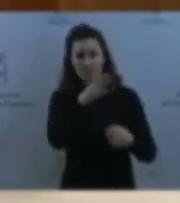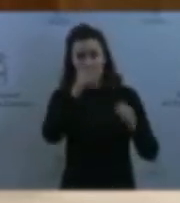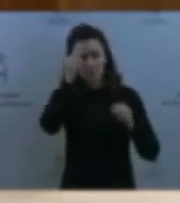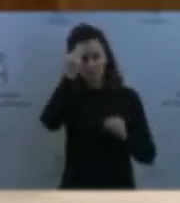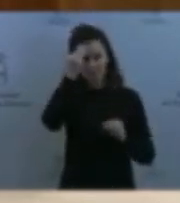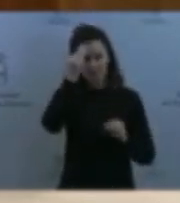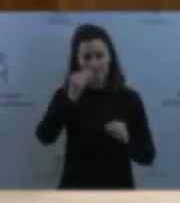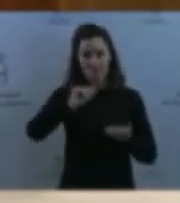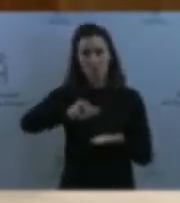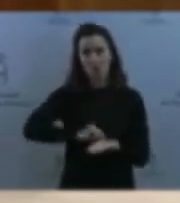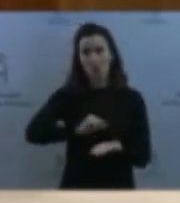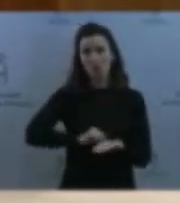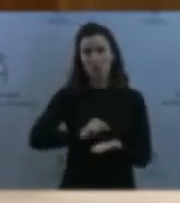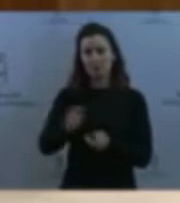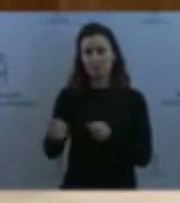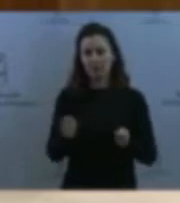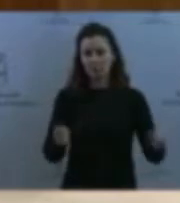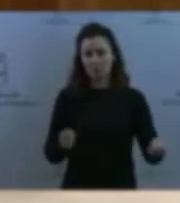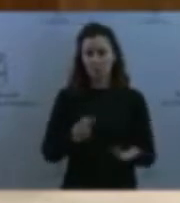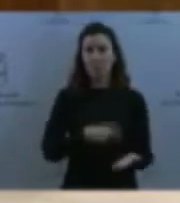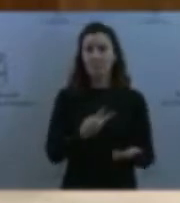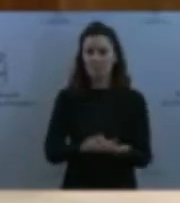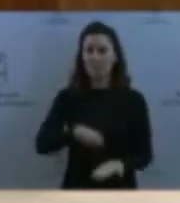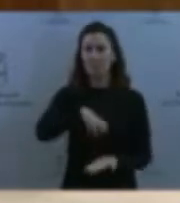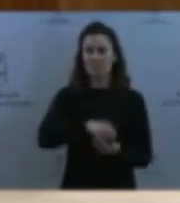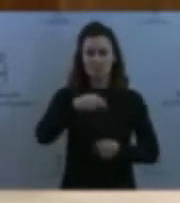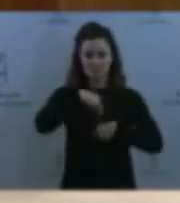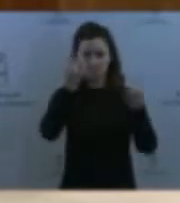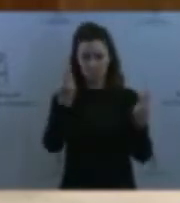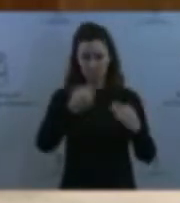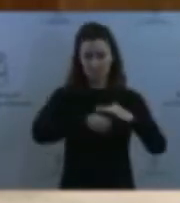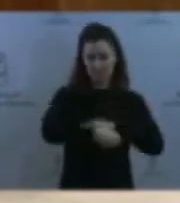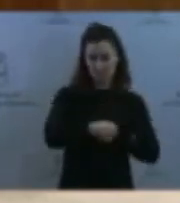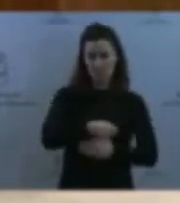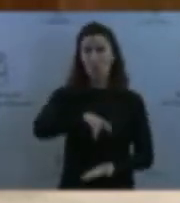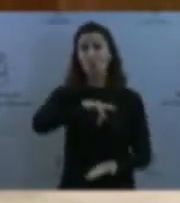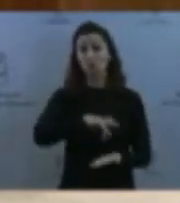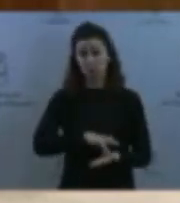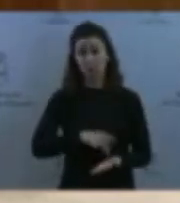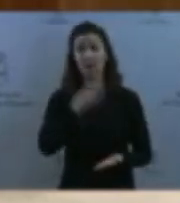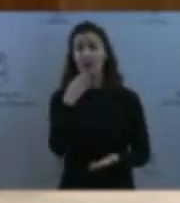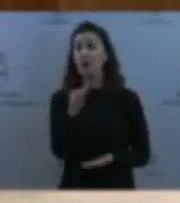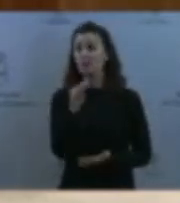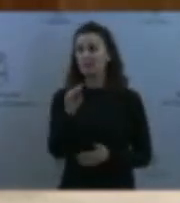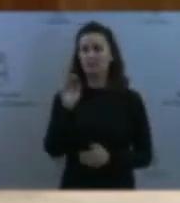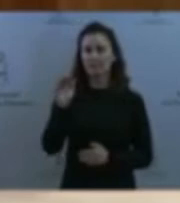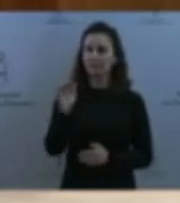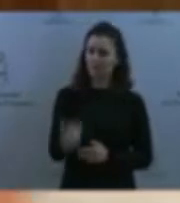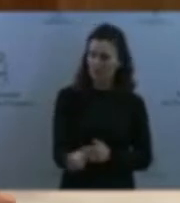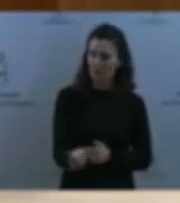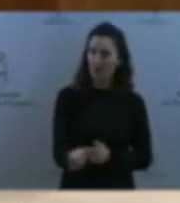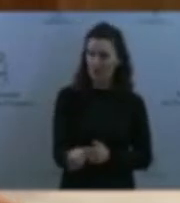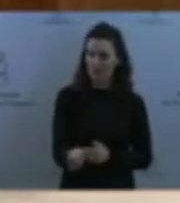centros públicos donde se estaban alojando menores extranjeros, así me constaba, y sin